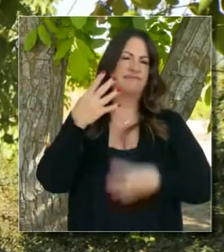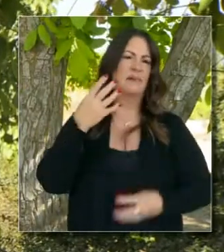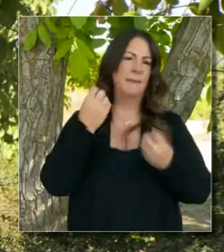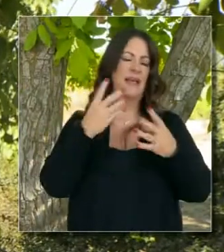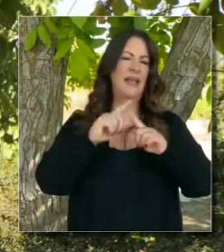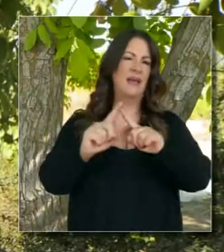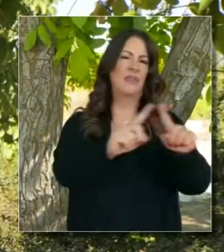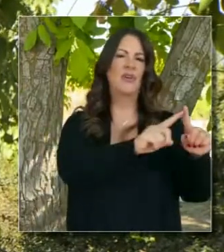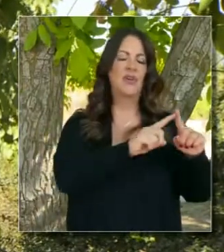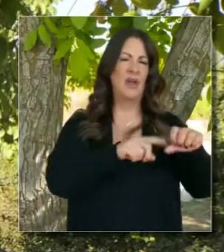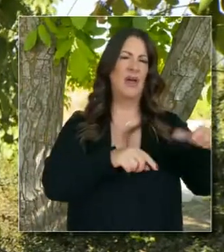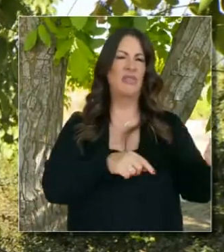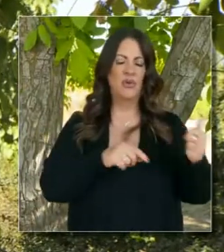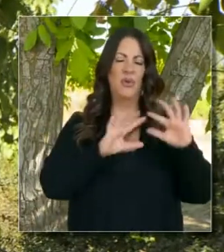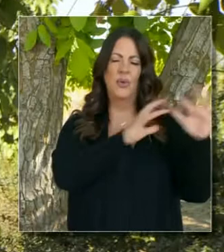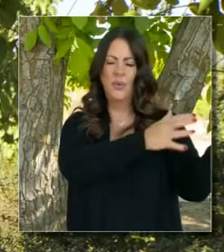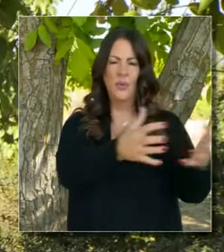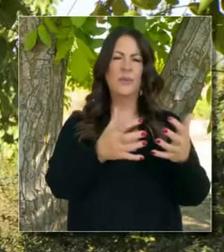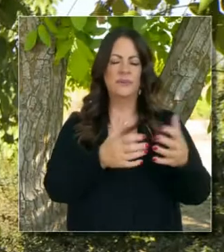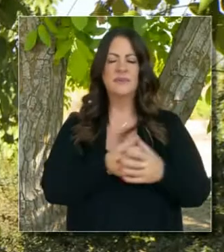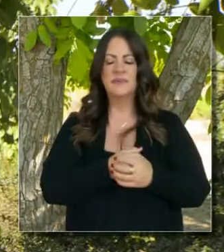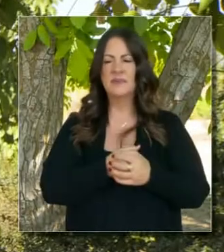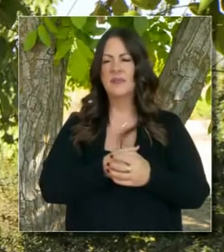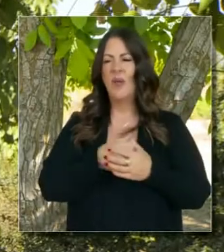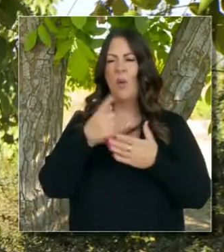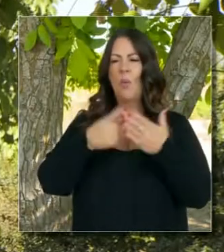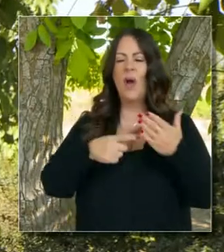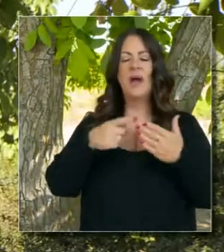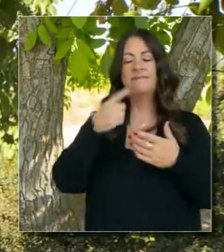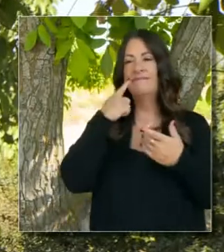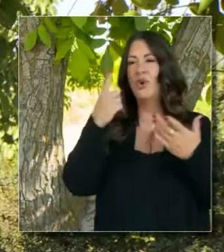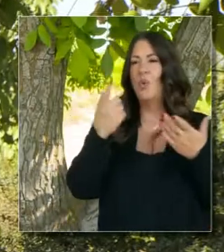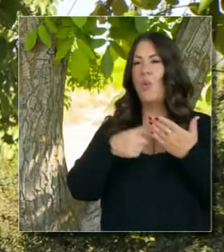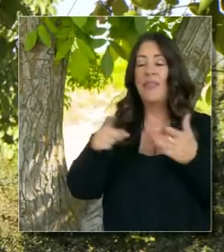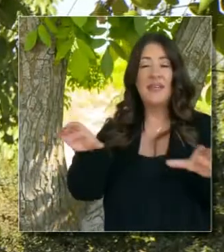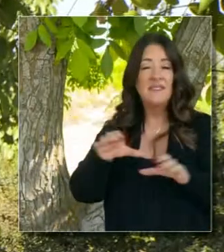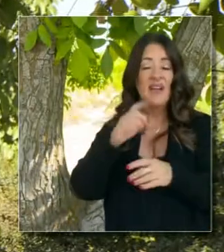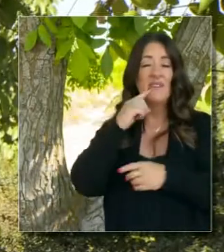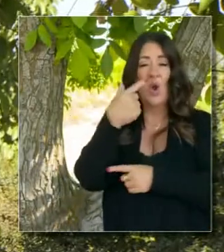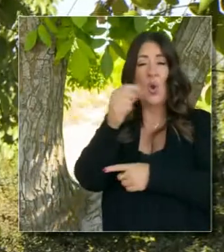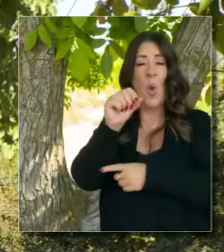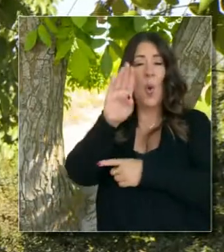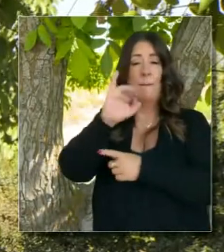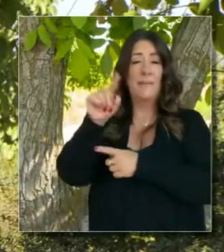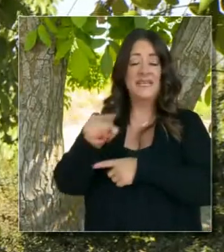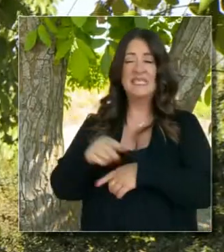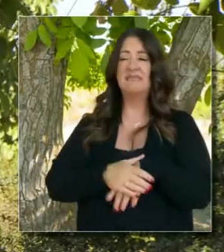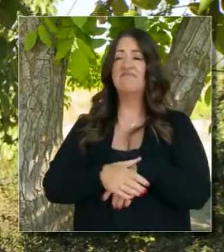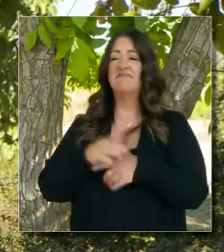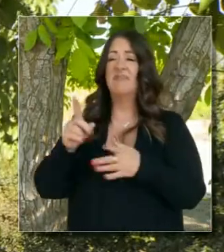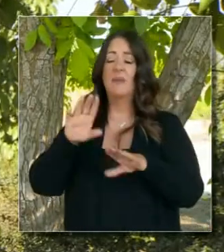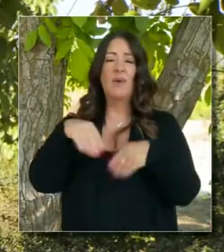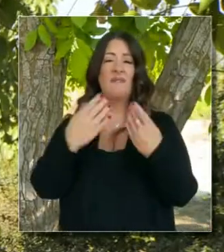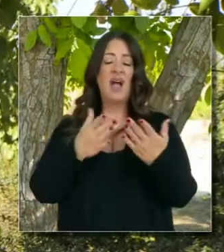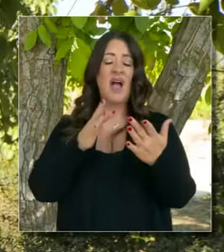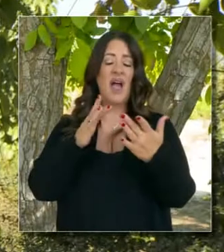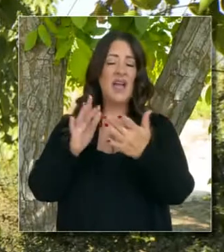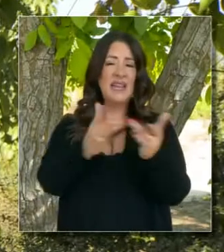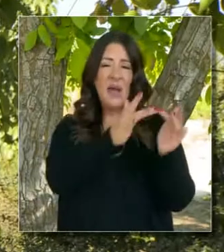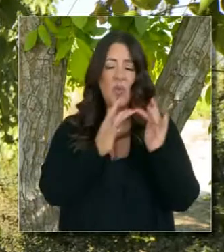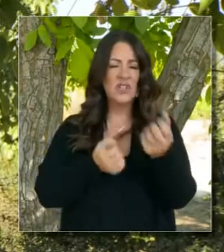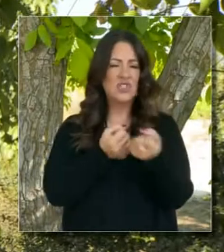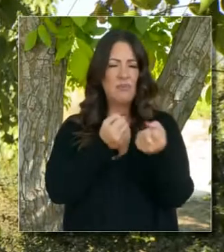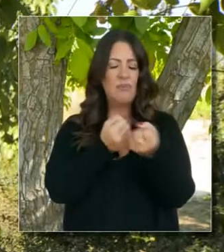de los numerosos apoyos económicos que tenemos en el Estado, incluyendo el trabajo formal en GoBiz, la red de apoyo